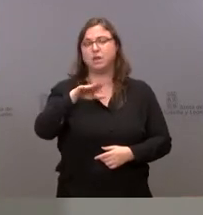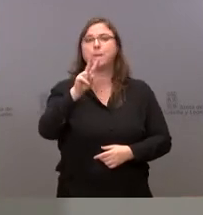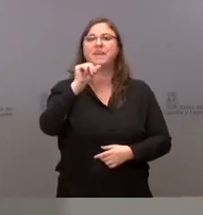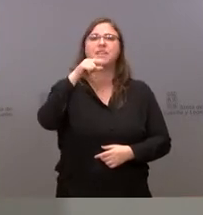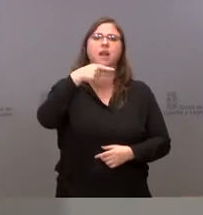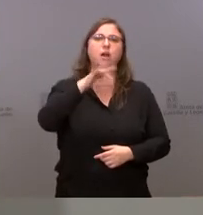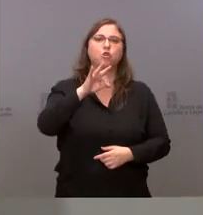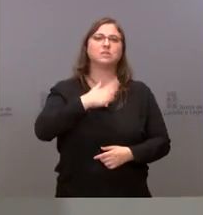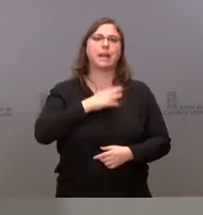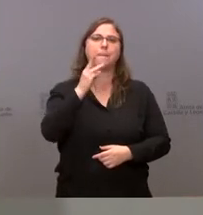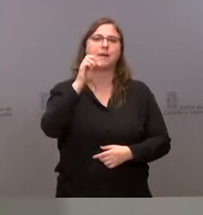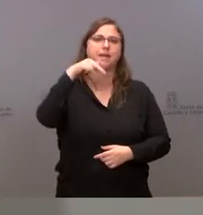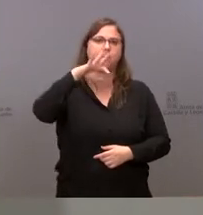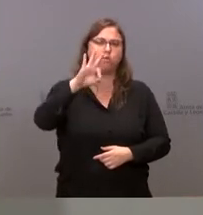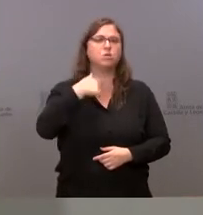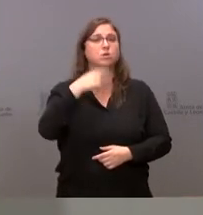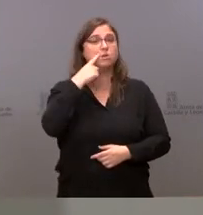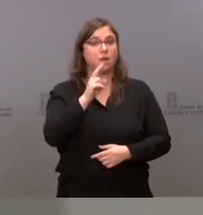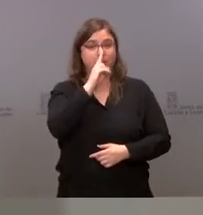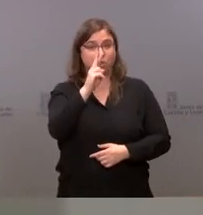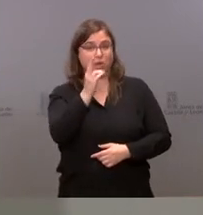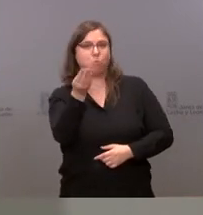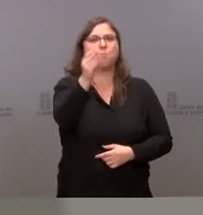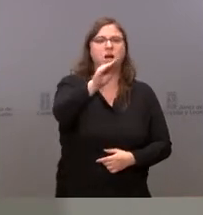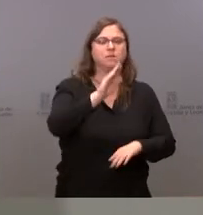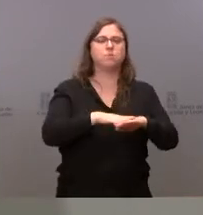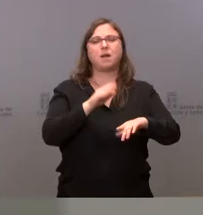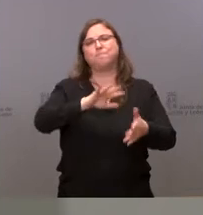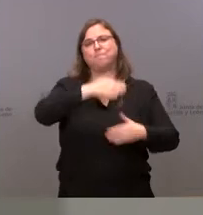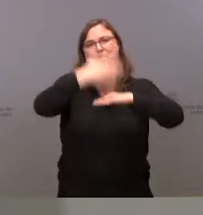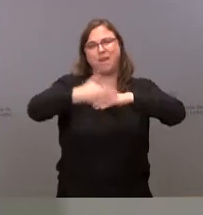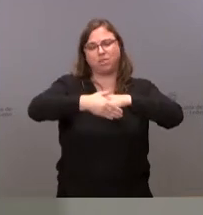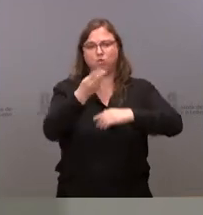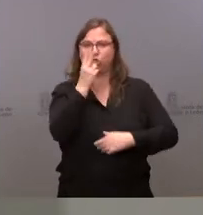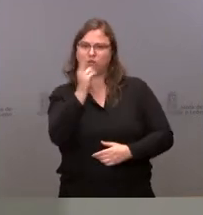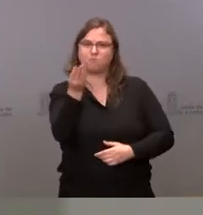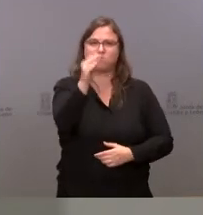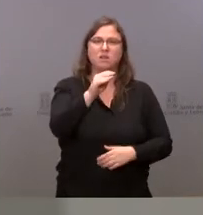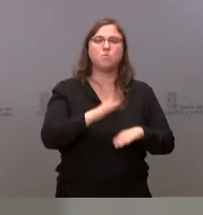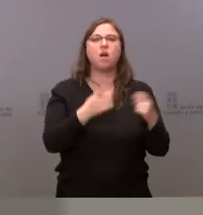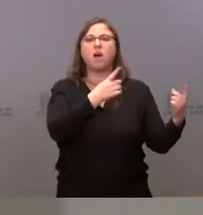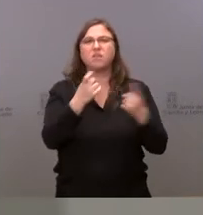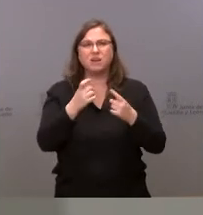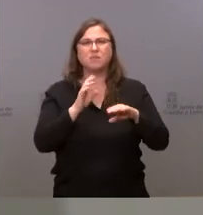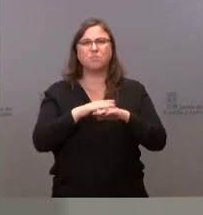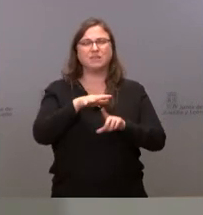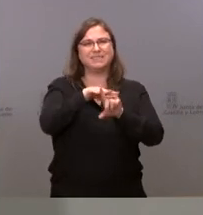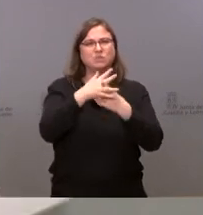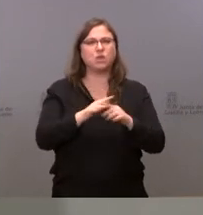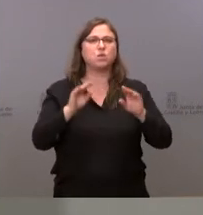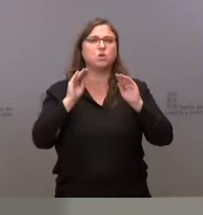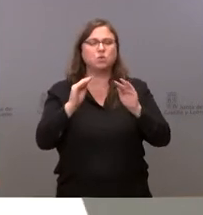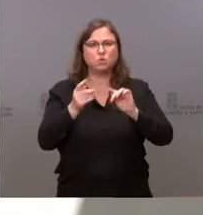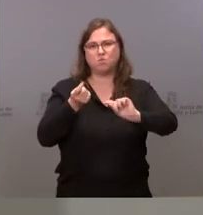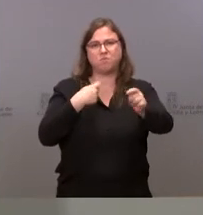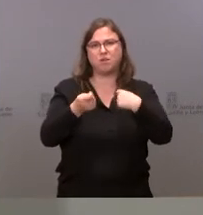Páramo. Se amplía en dos años el plazo de ejecución por parte de la empresa, que es necesario toda vez que hay que ajustar la situación del